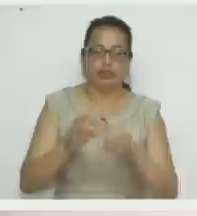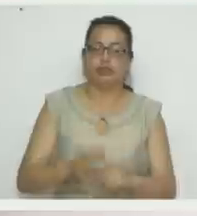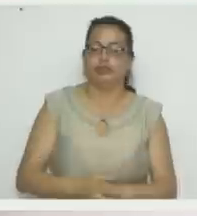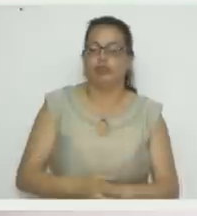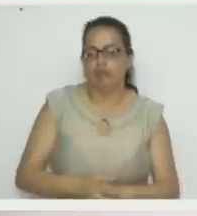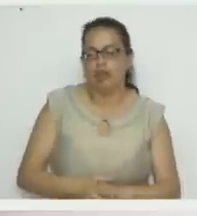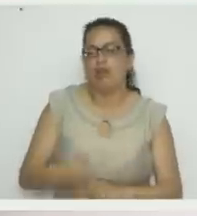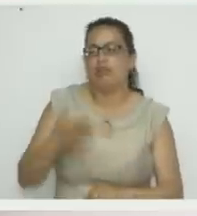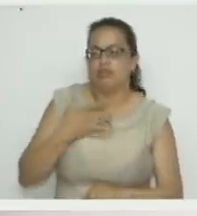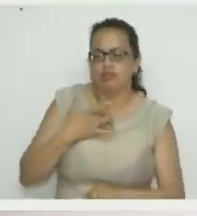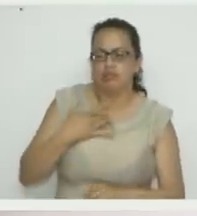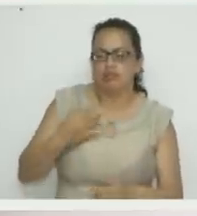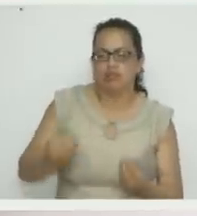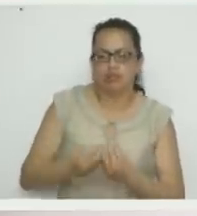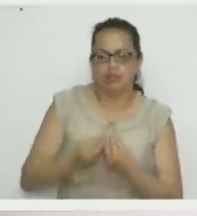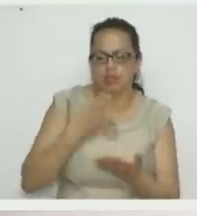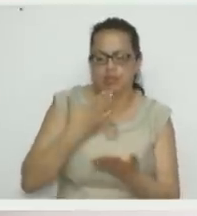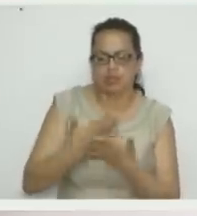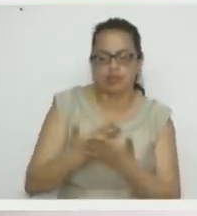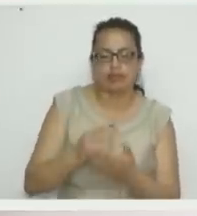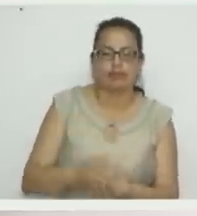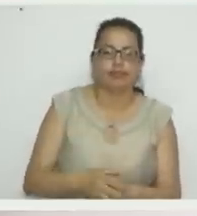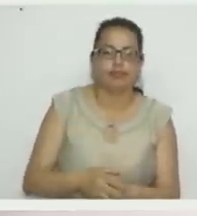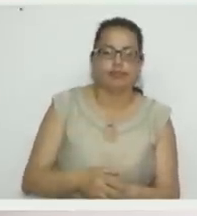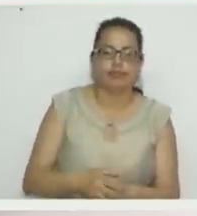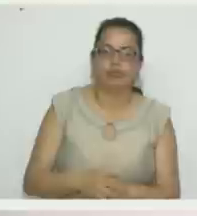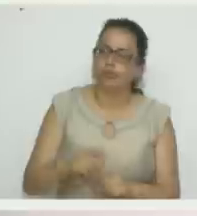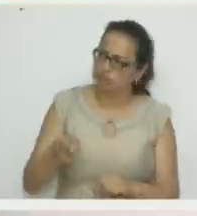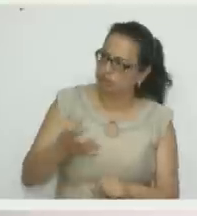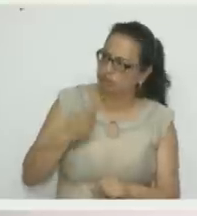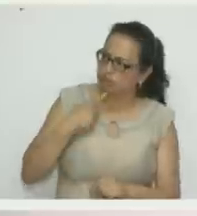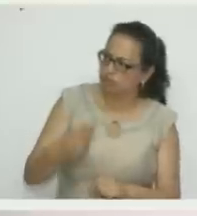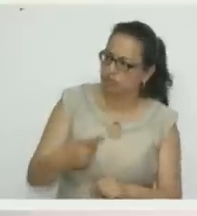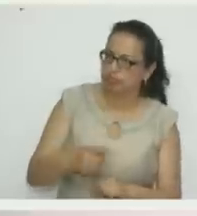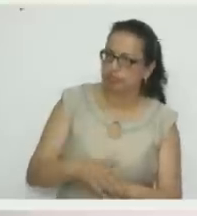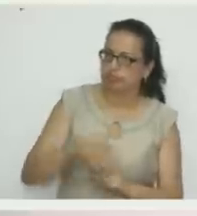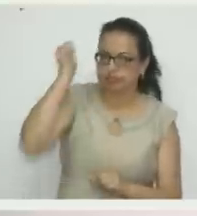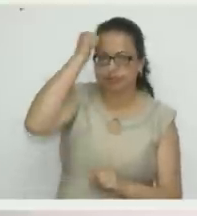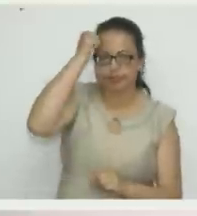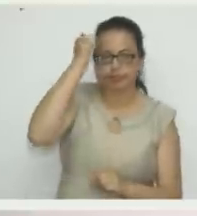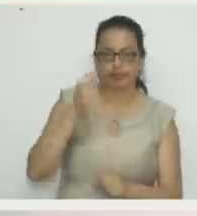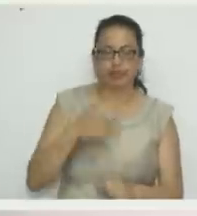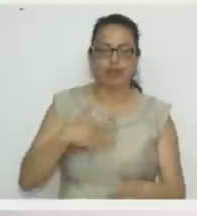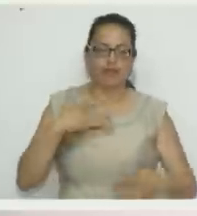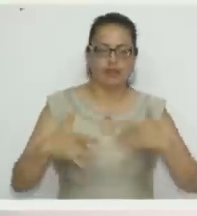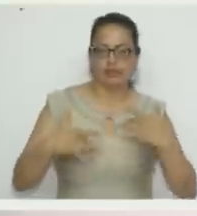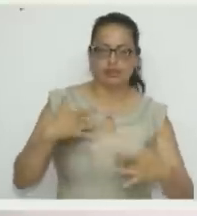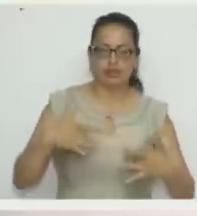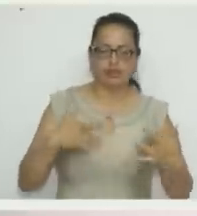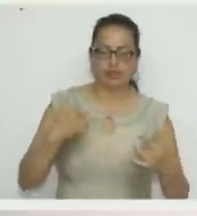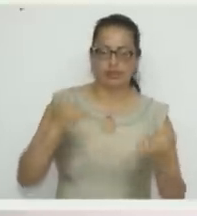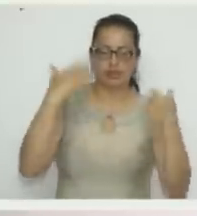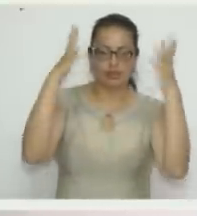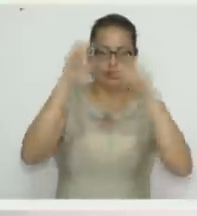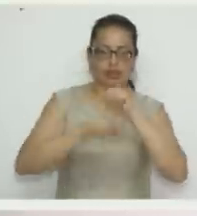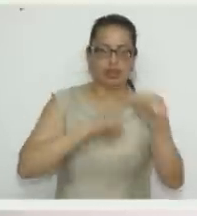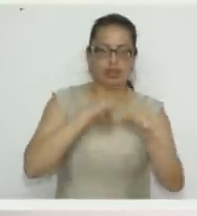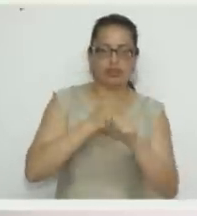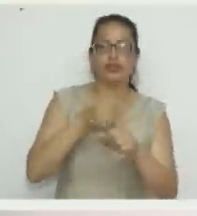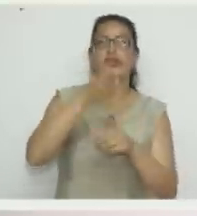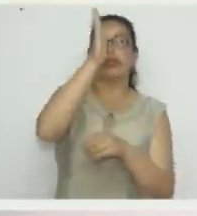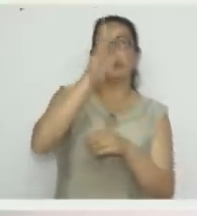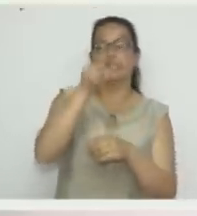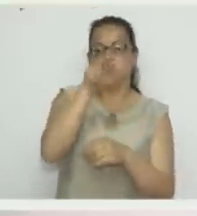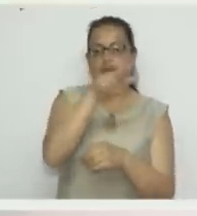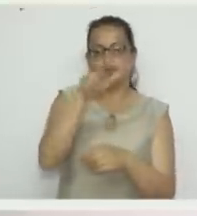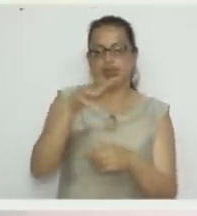Ay, qué chévere. Muchísimas gracias. Marisol, ¿le quiere decir algo a nuestra invitada? Claro que sí. Felicitarla por el cumpleaños. Que Dios la bendiga.